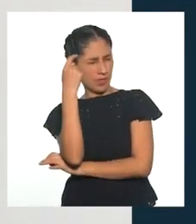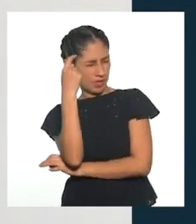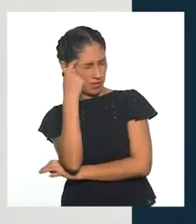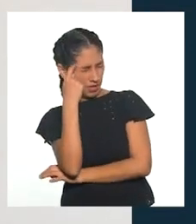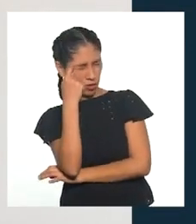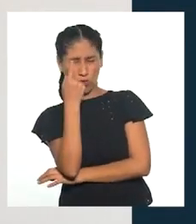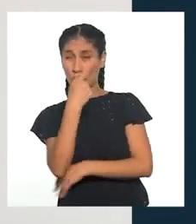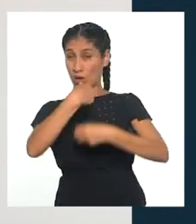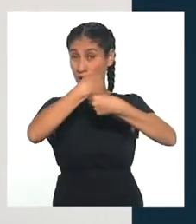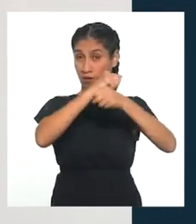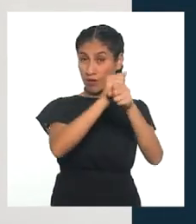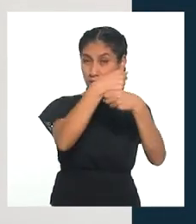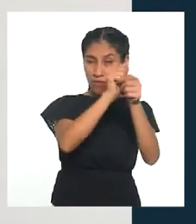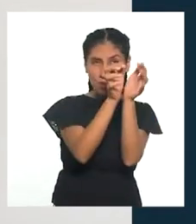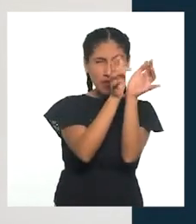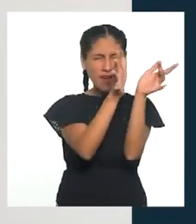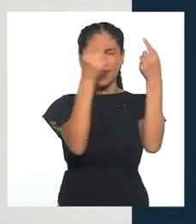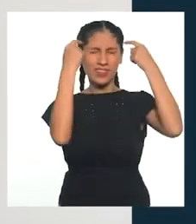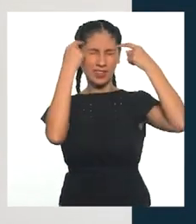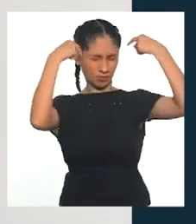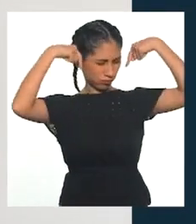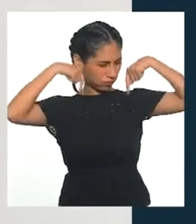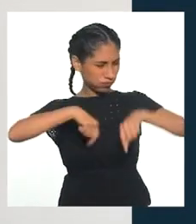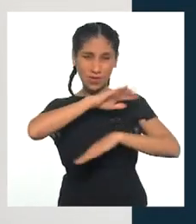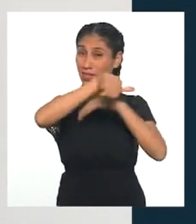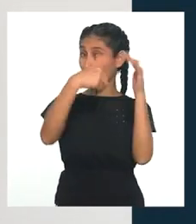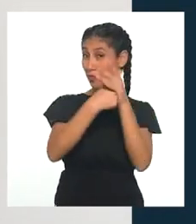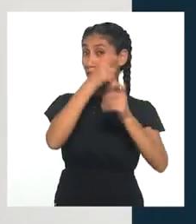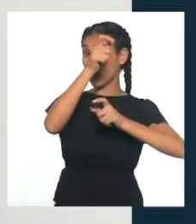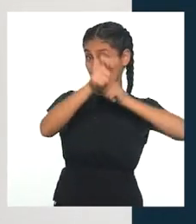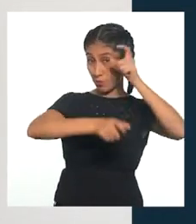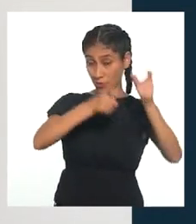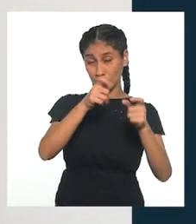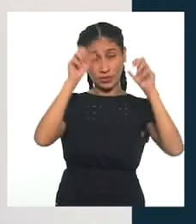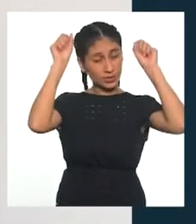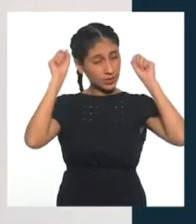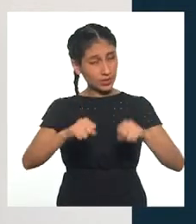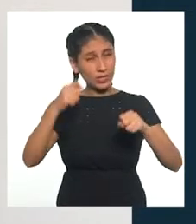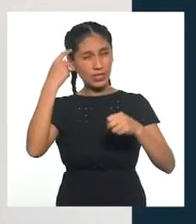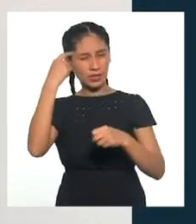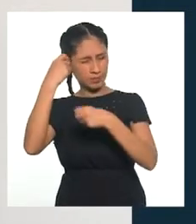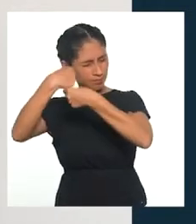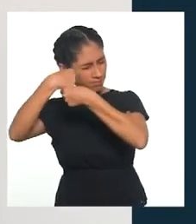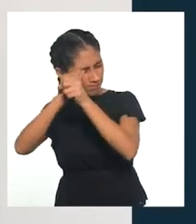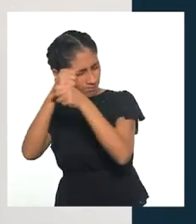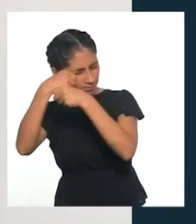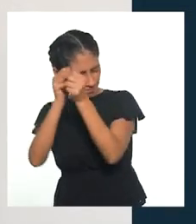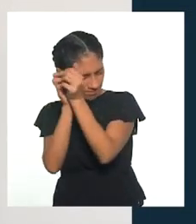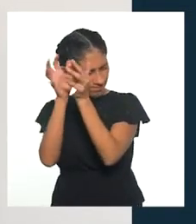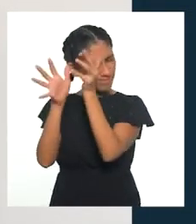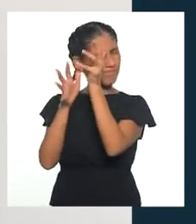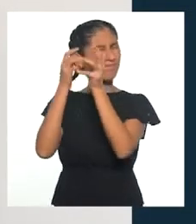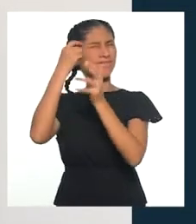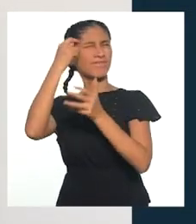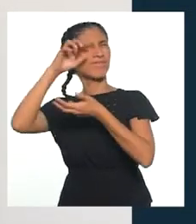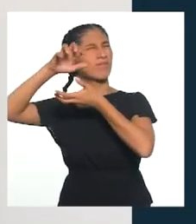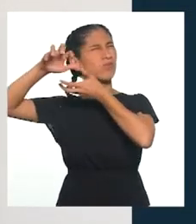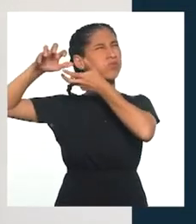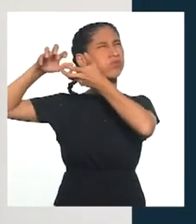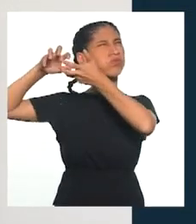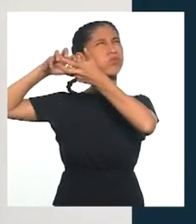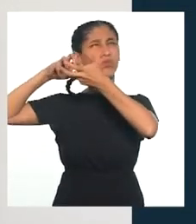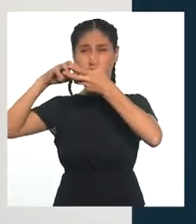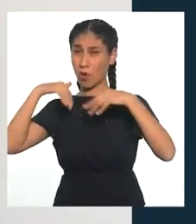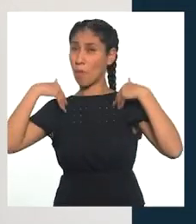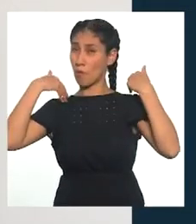personas. Lo mejor de todo es que la creatividad puede ejercitarse. Así como ejercitamos nuestros